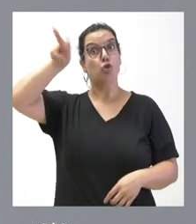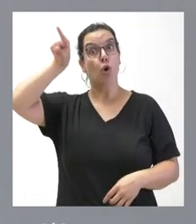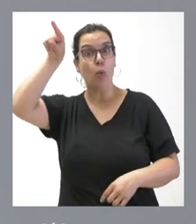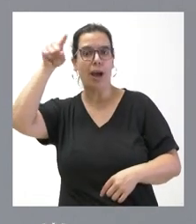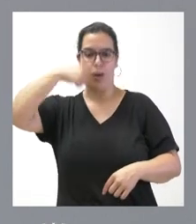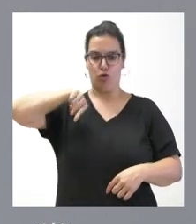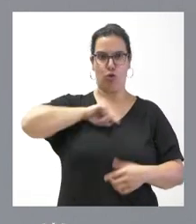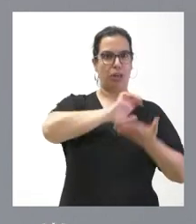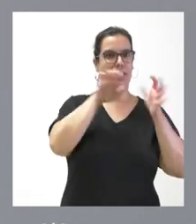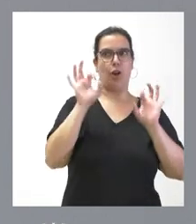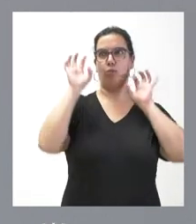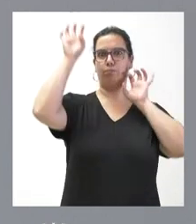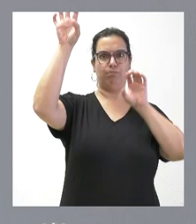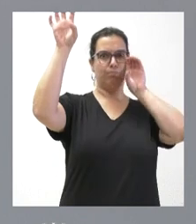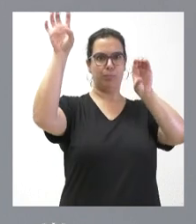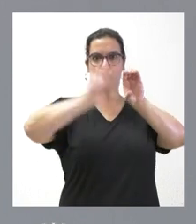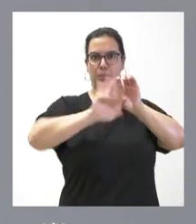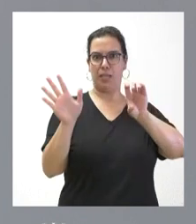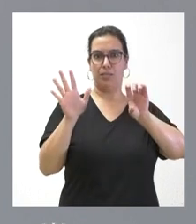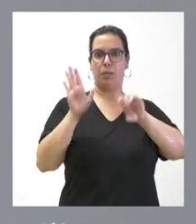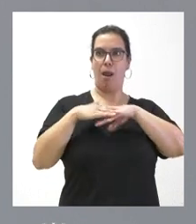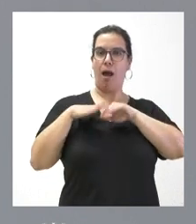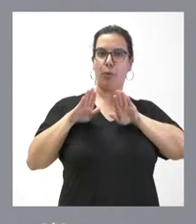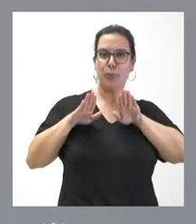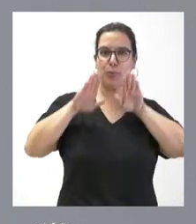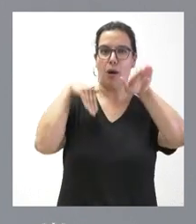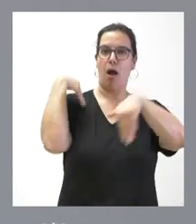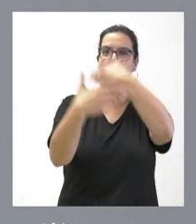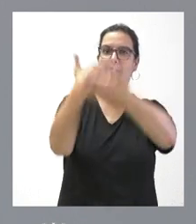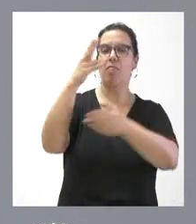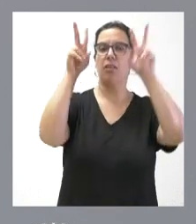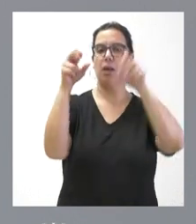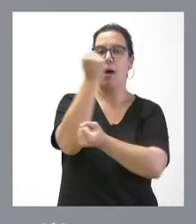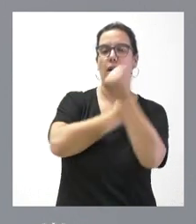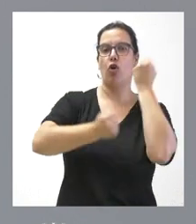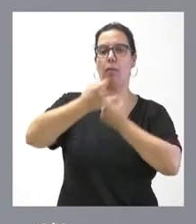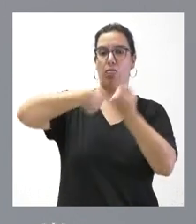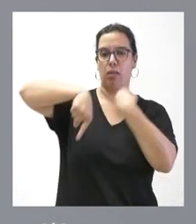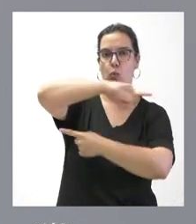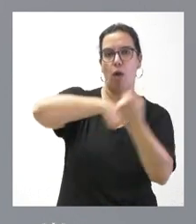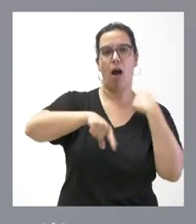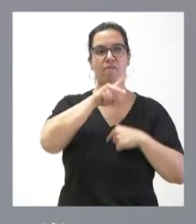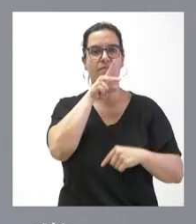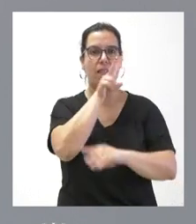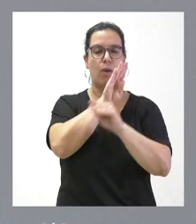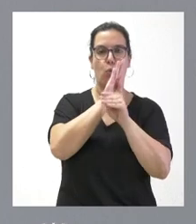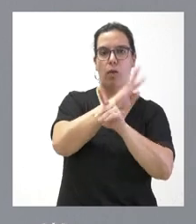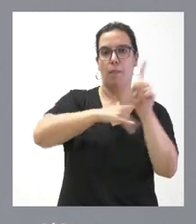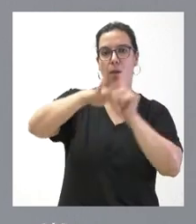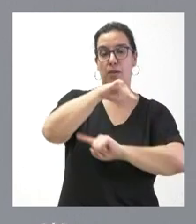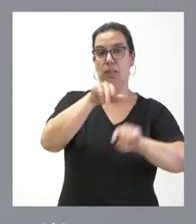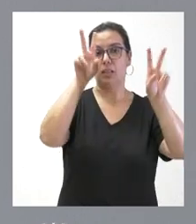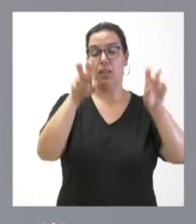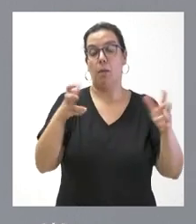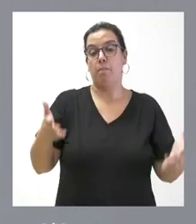desde el punto de vista de los avances en materia de economía circular y de economía verde en estas materias. Si